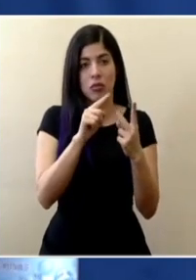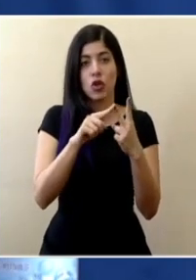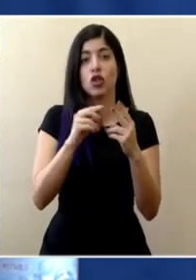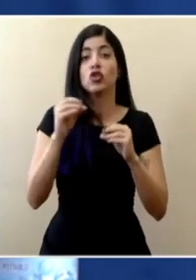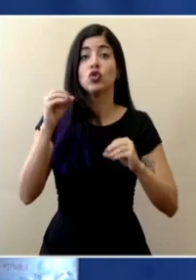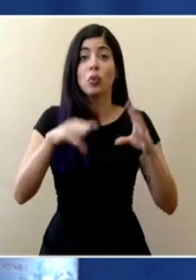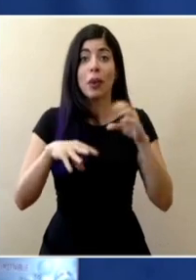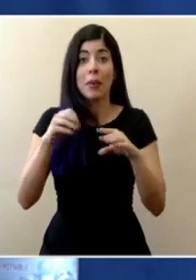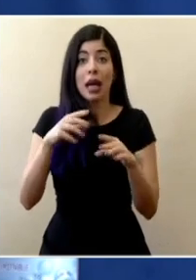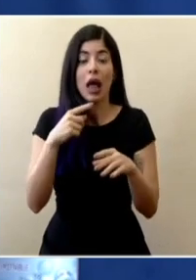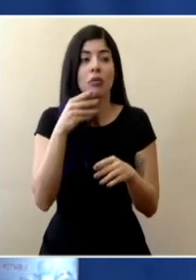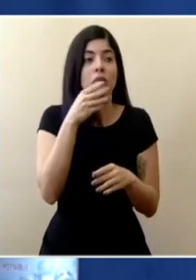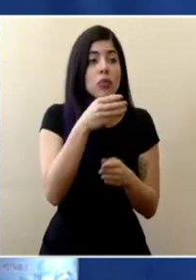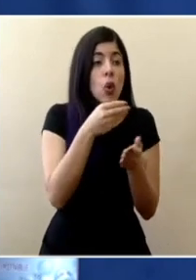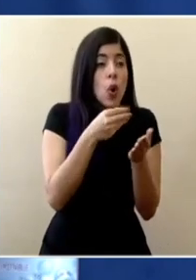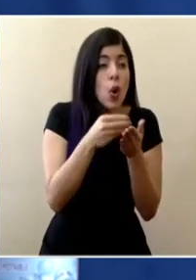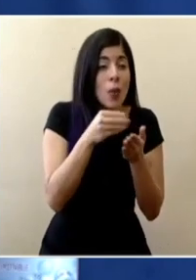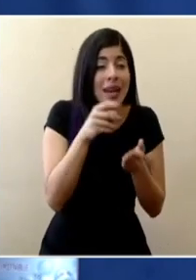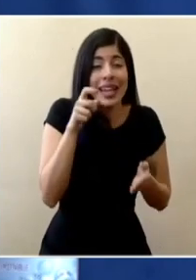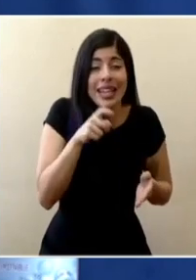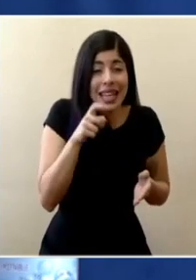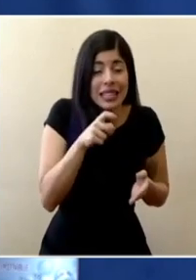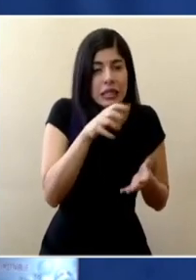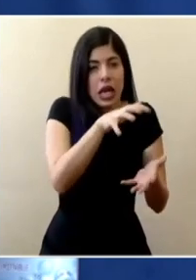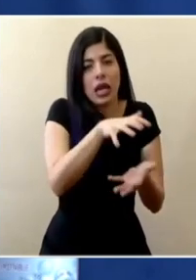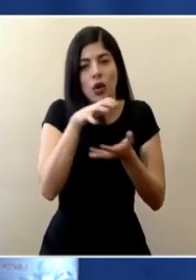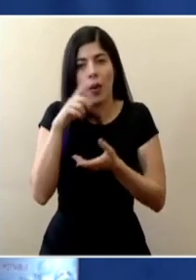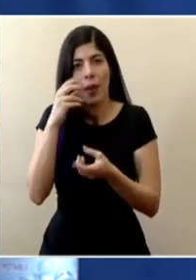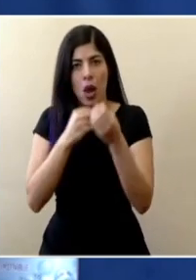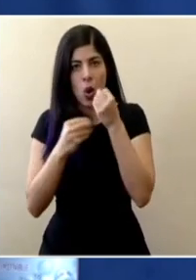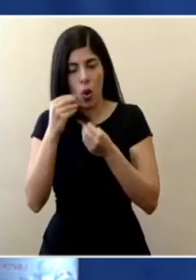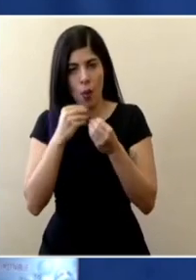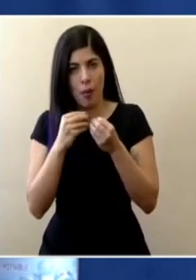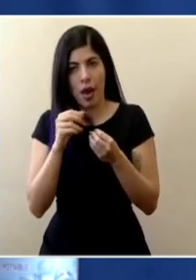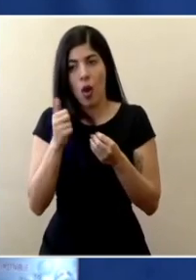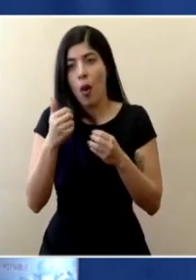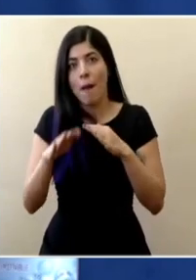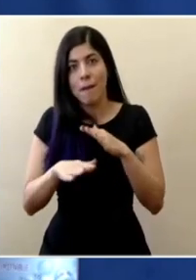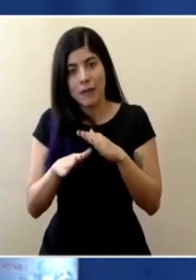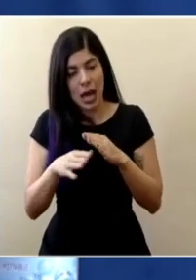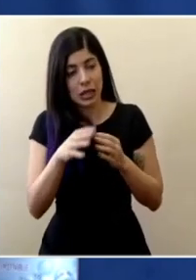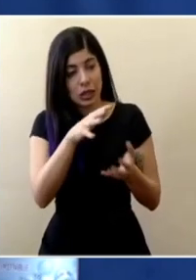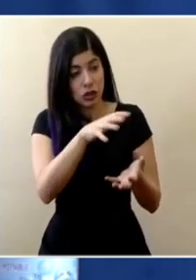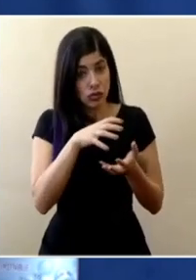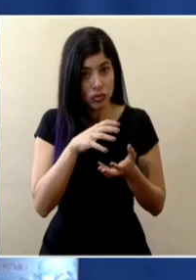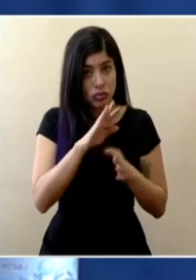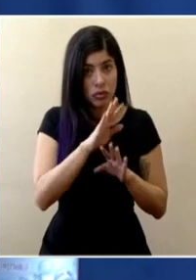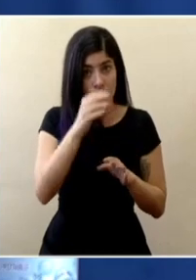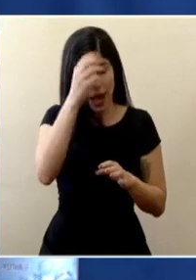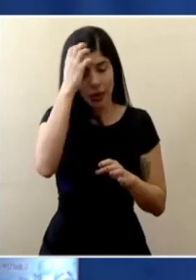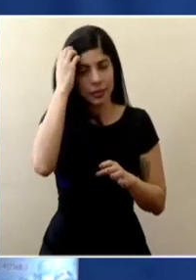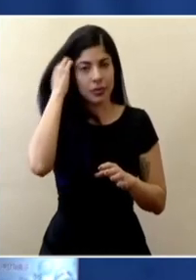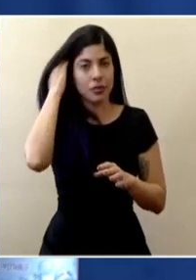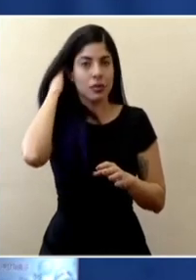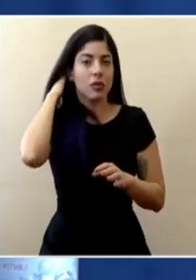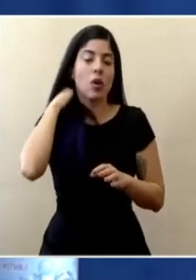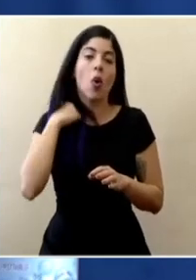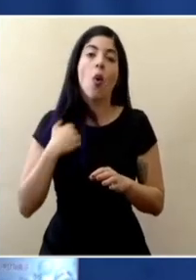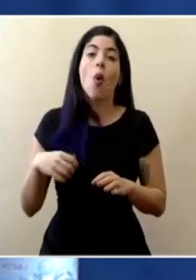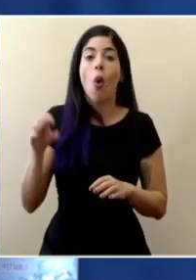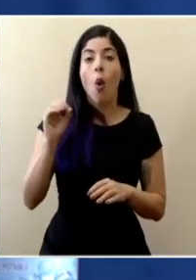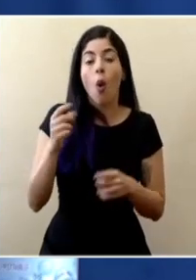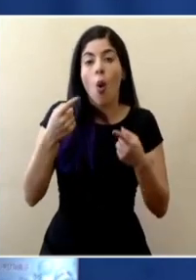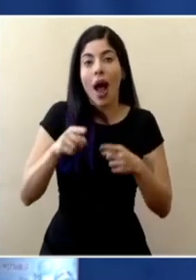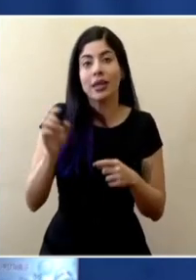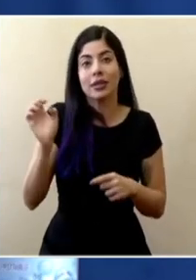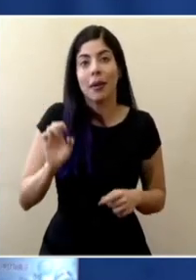supermercado a comprar las cosas que necesitamos para alimentarnos o para otras cosas básicas o bien una emergencia una